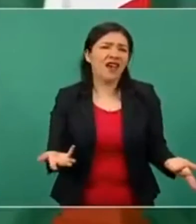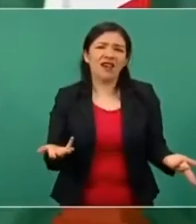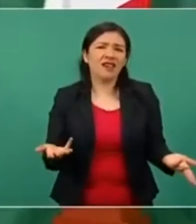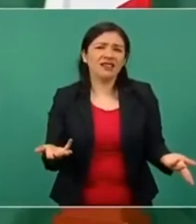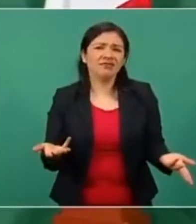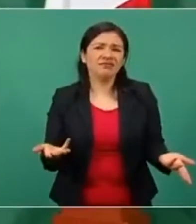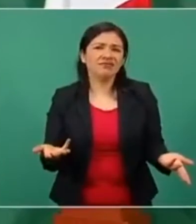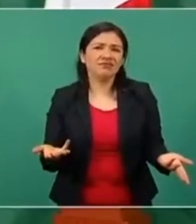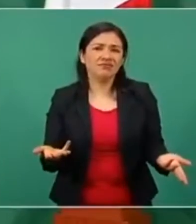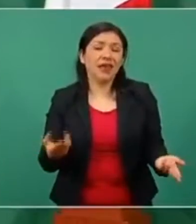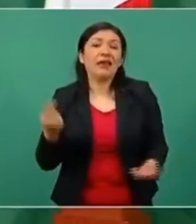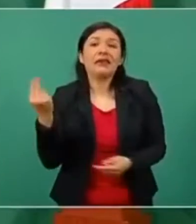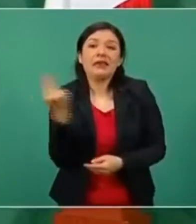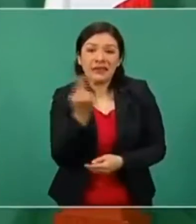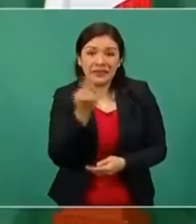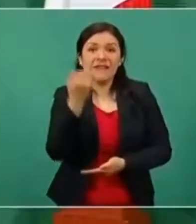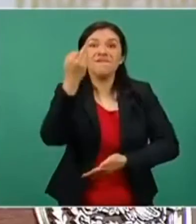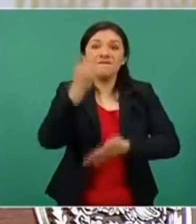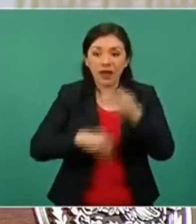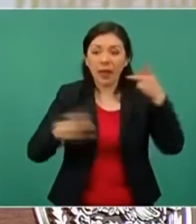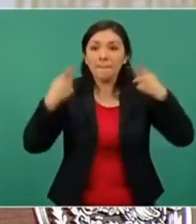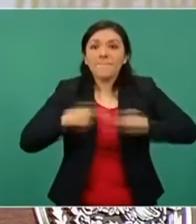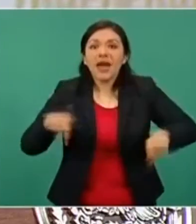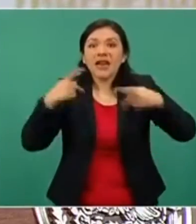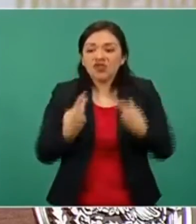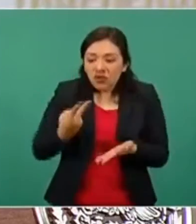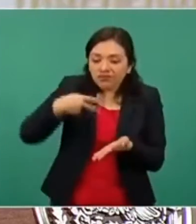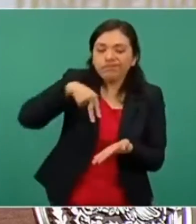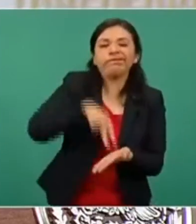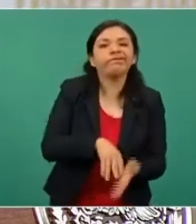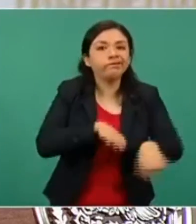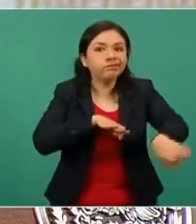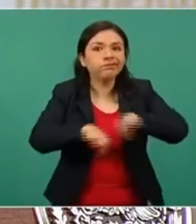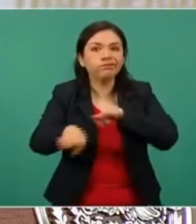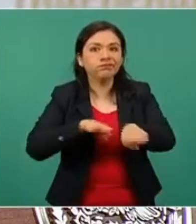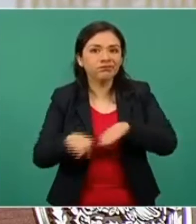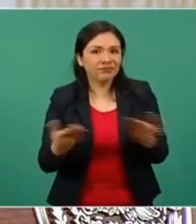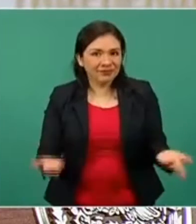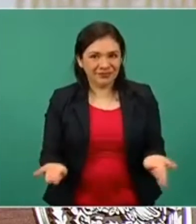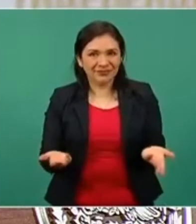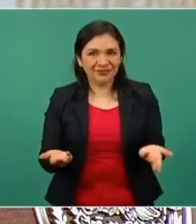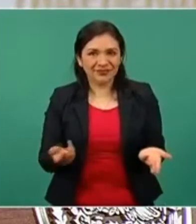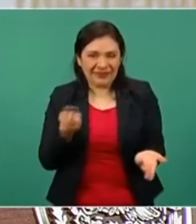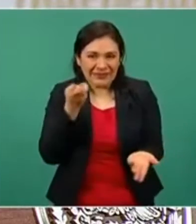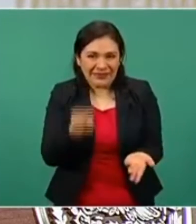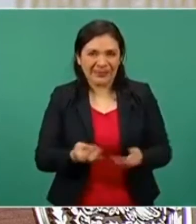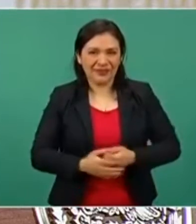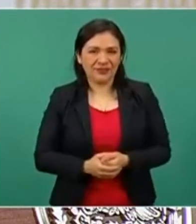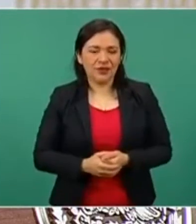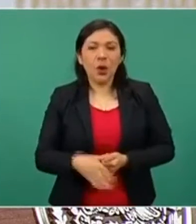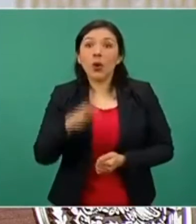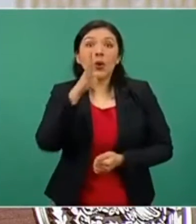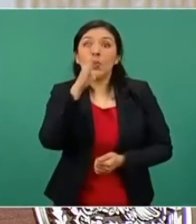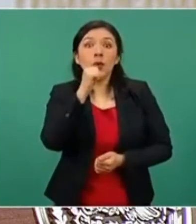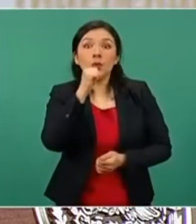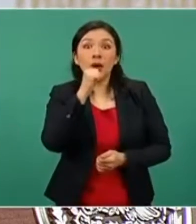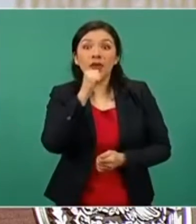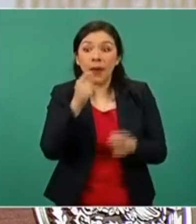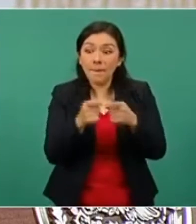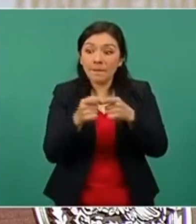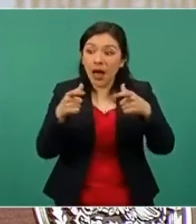resulta que hace falta la fuerza de trabajo y no se puede crecer. Entonces,